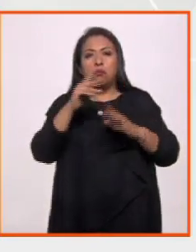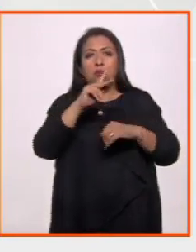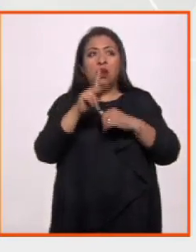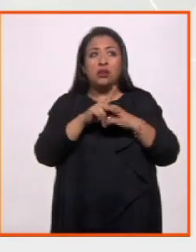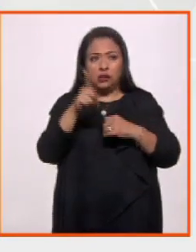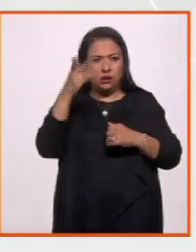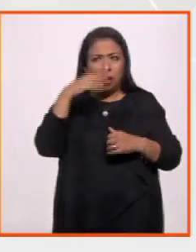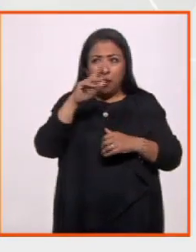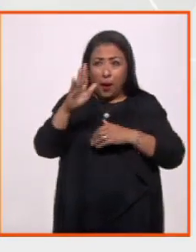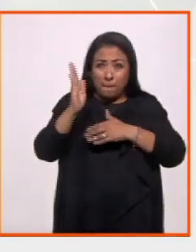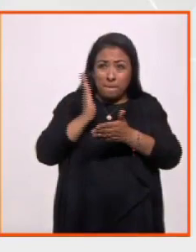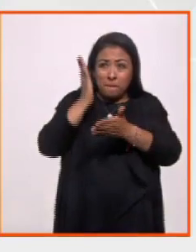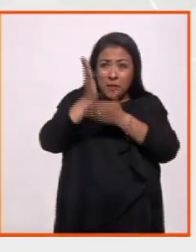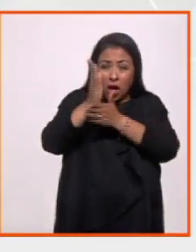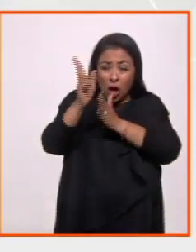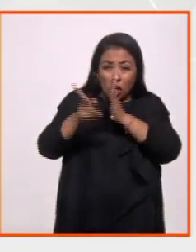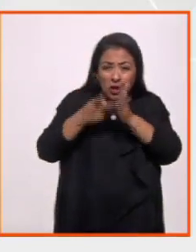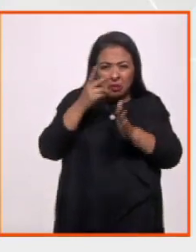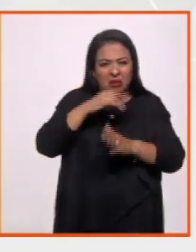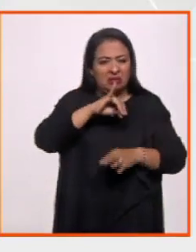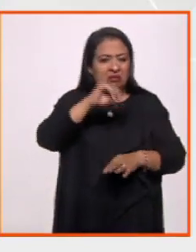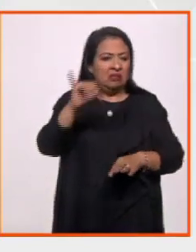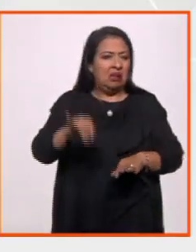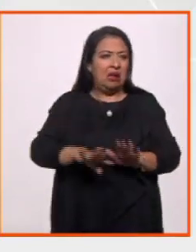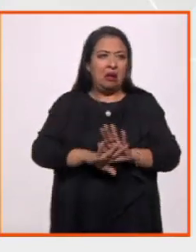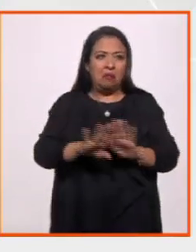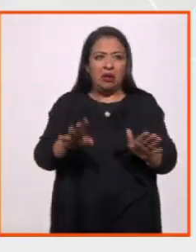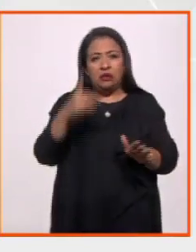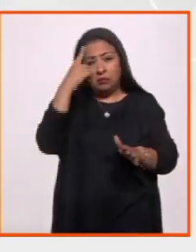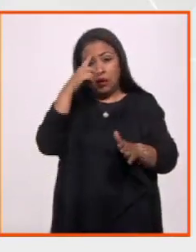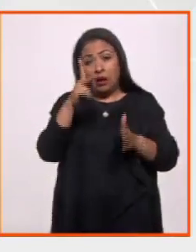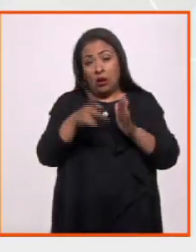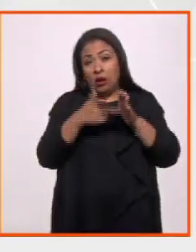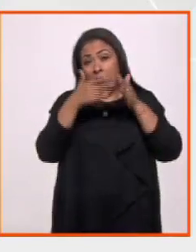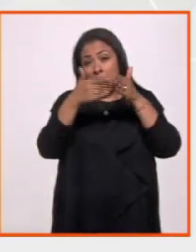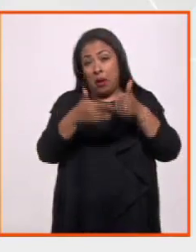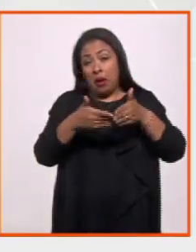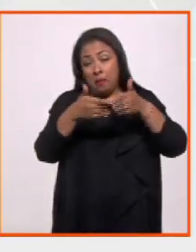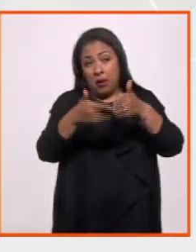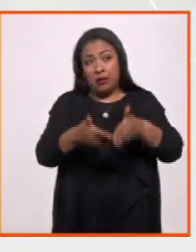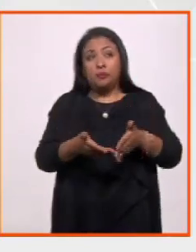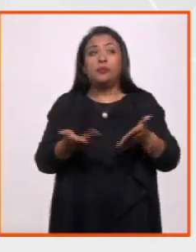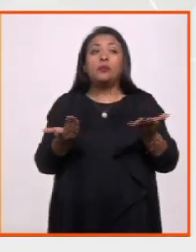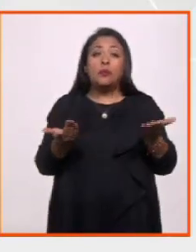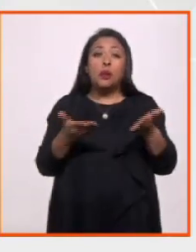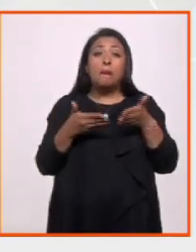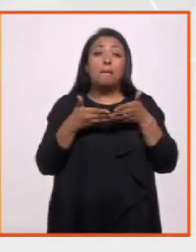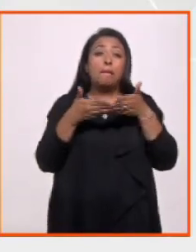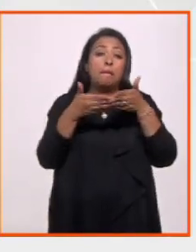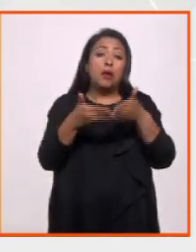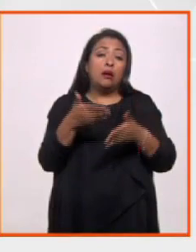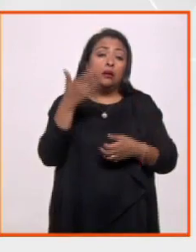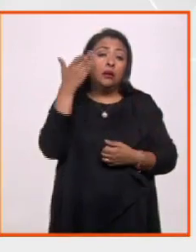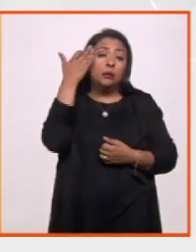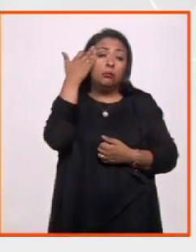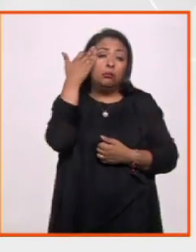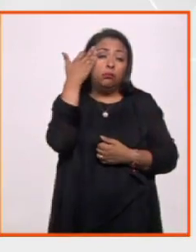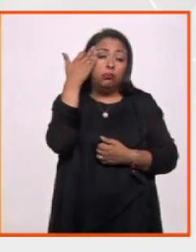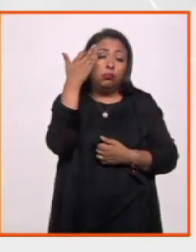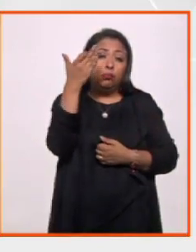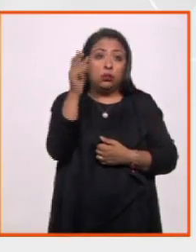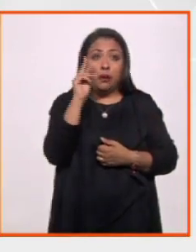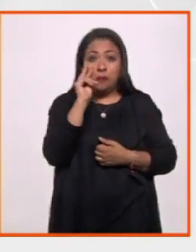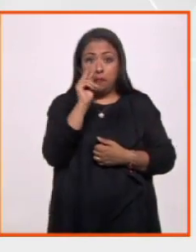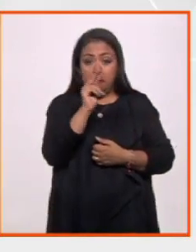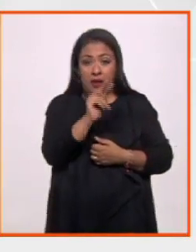volvería, para volver a tomar el barco y tal. Entonces eran viajes muy largos y lo que él